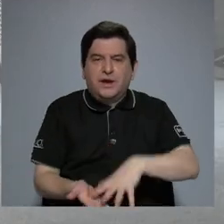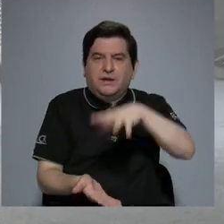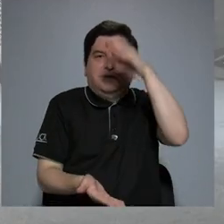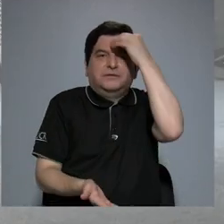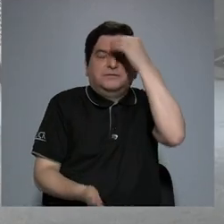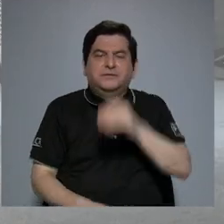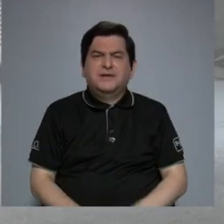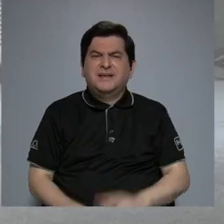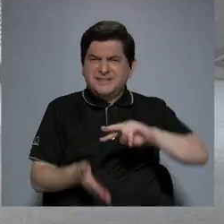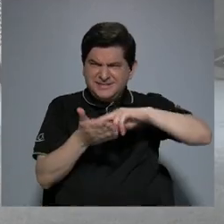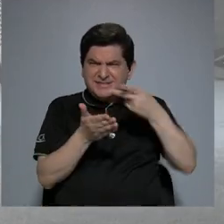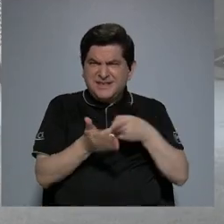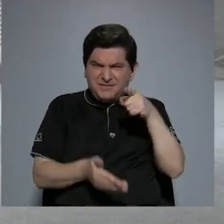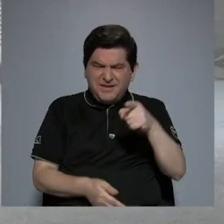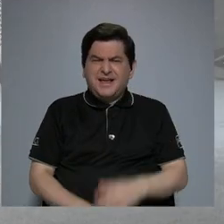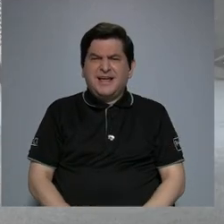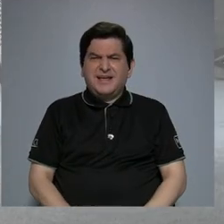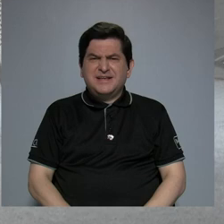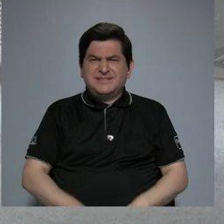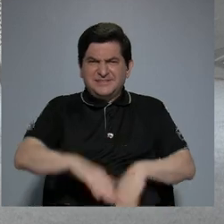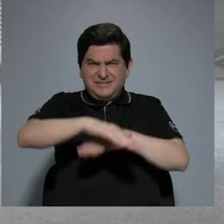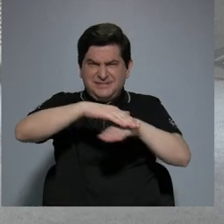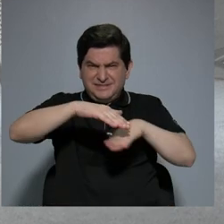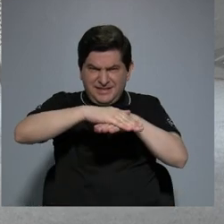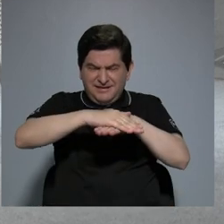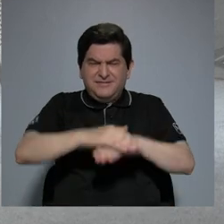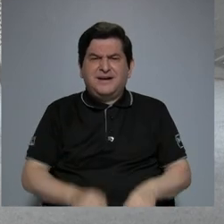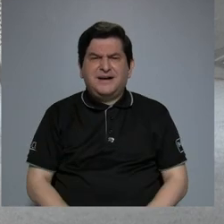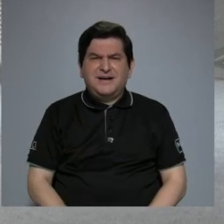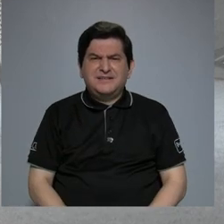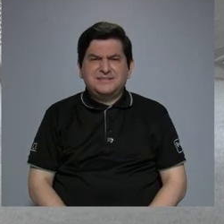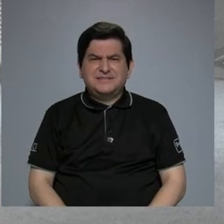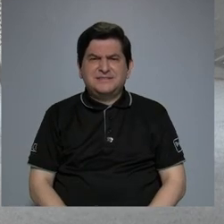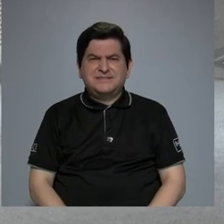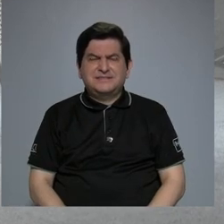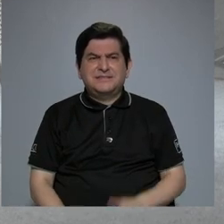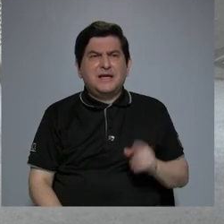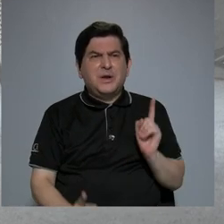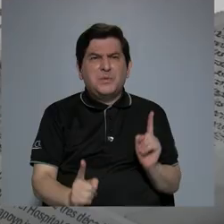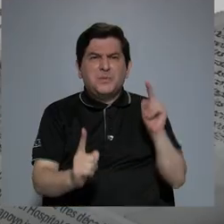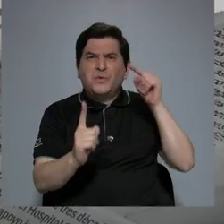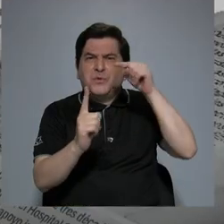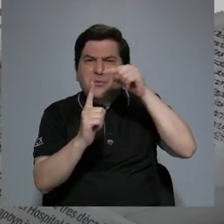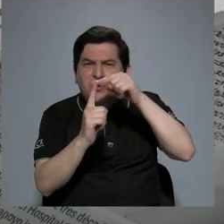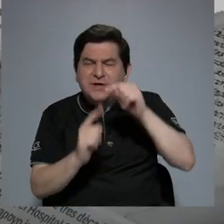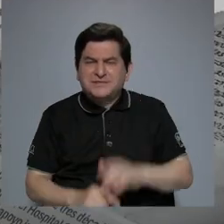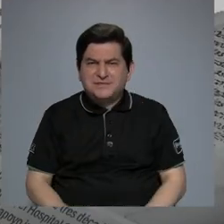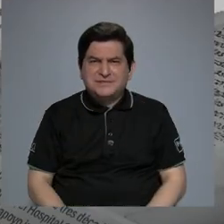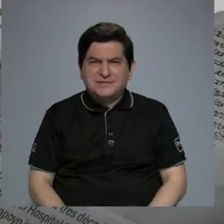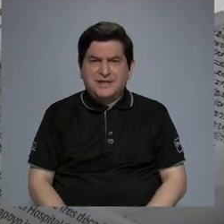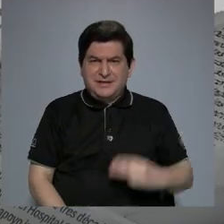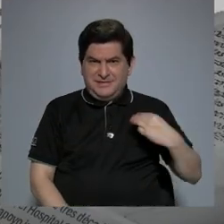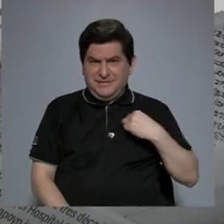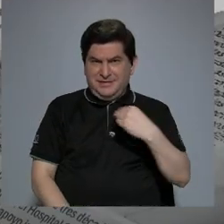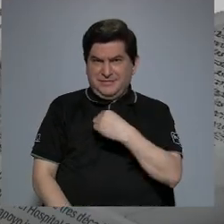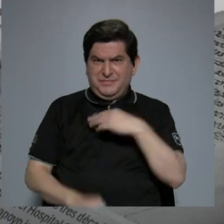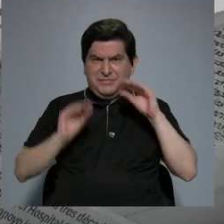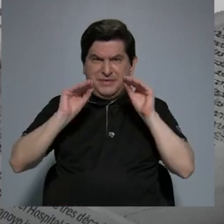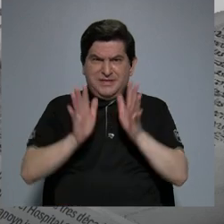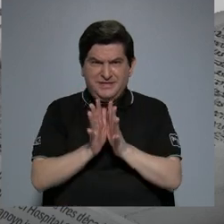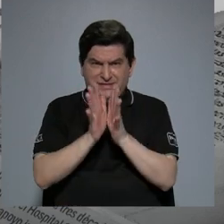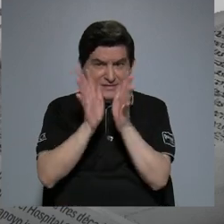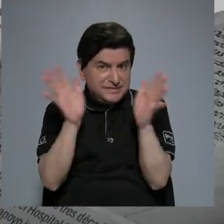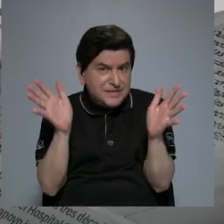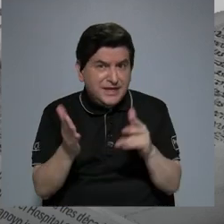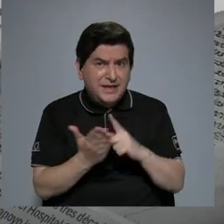decir que ese debería ser el trampolín que nos deberíamos poner como propósito, como meta en el Ministerio de Educación,